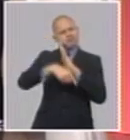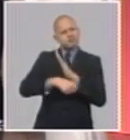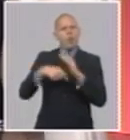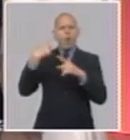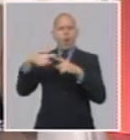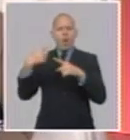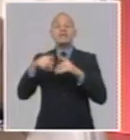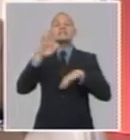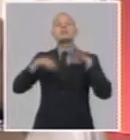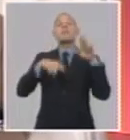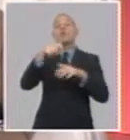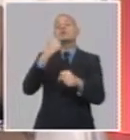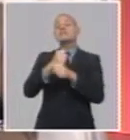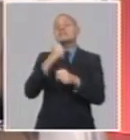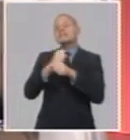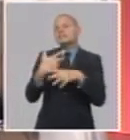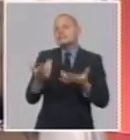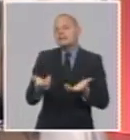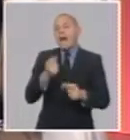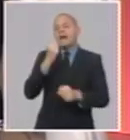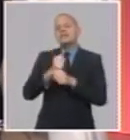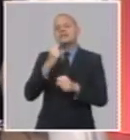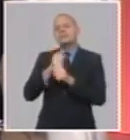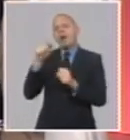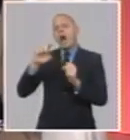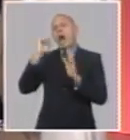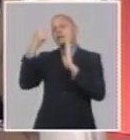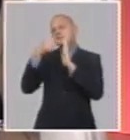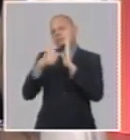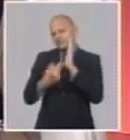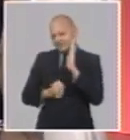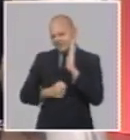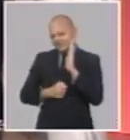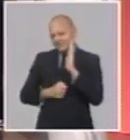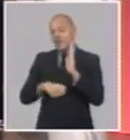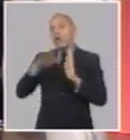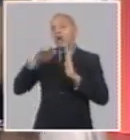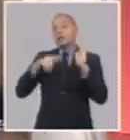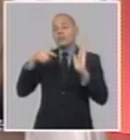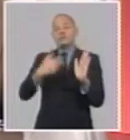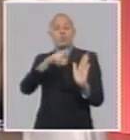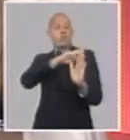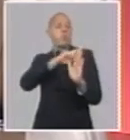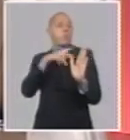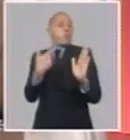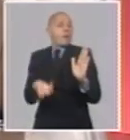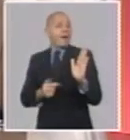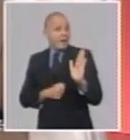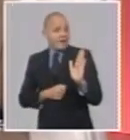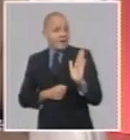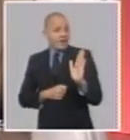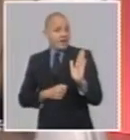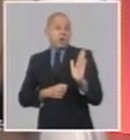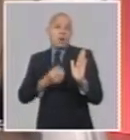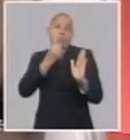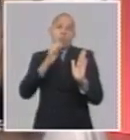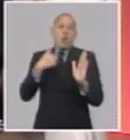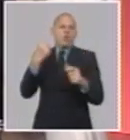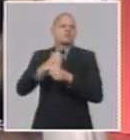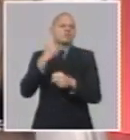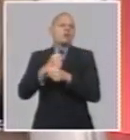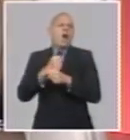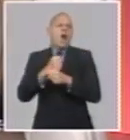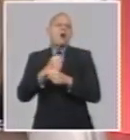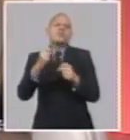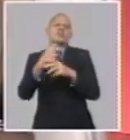complejidad y la intensidad que tiene el trabajo, no solamente es complejidad y responsabilidad, aquí también tiene la intensidad que forma parte de la